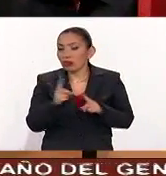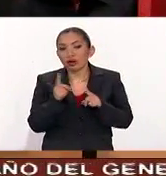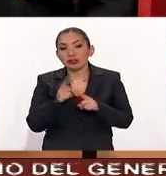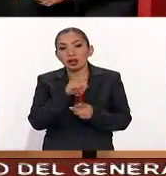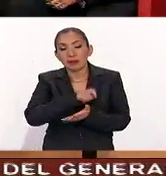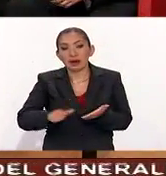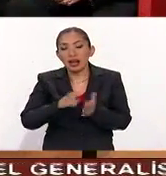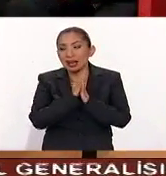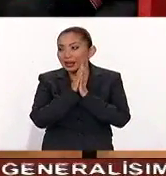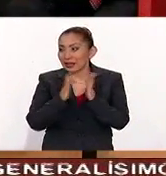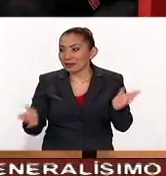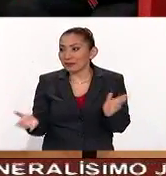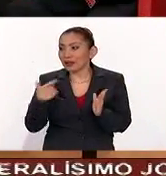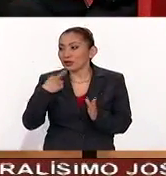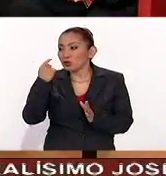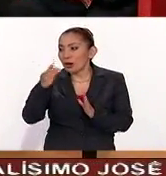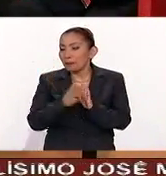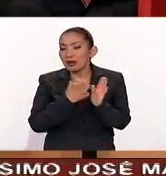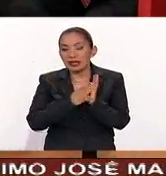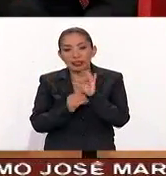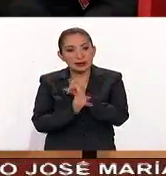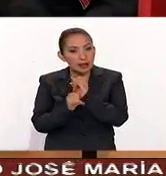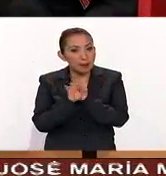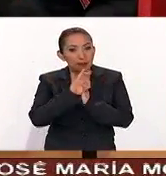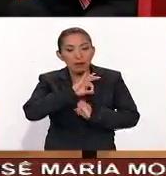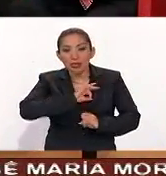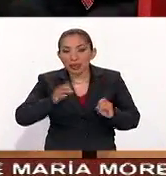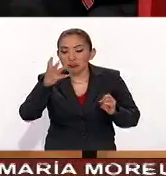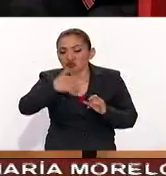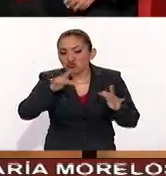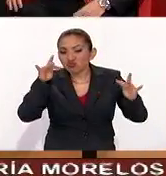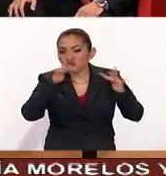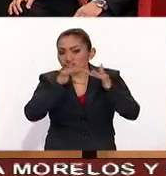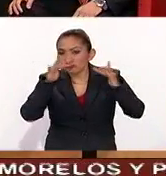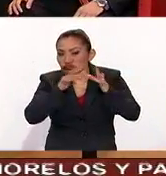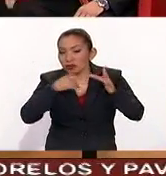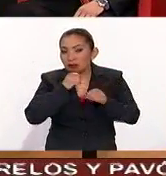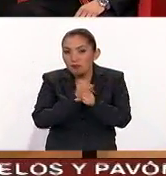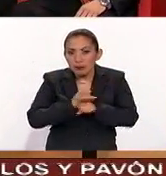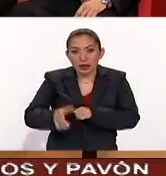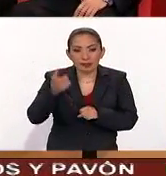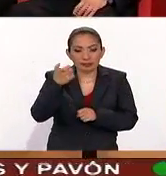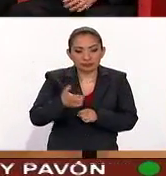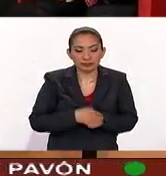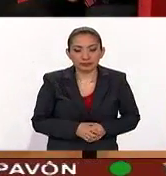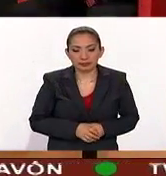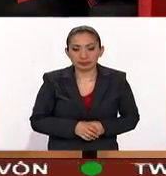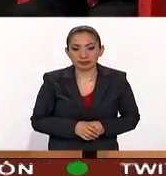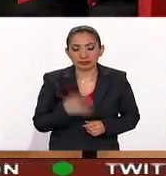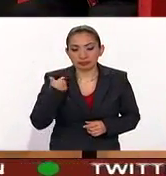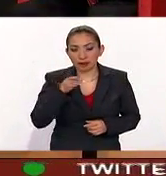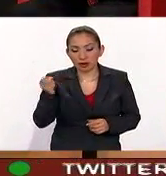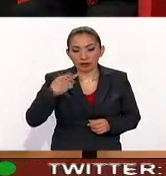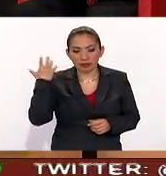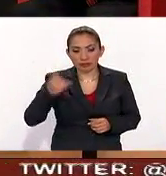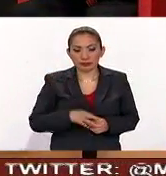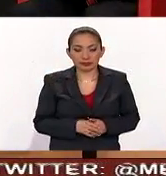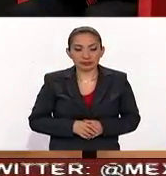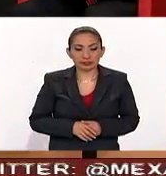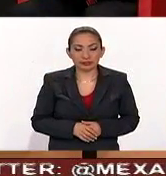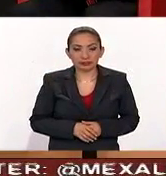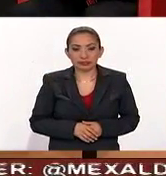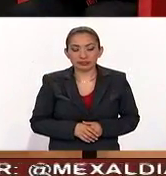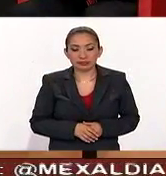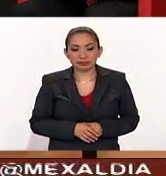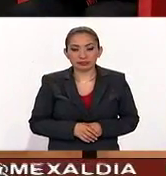pueden encontrar el libro y alguna página de internet donde te puedan buscar donde puedan encontrar información al respecto porque también sé que das conferencias así